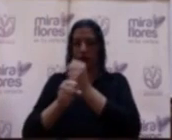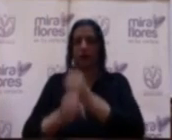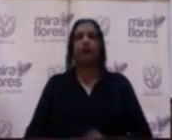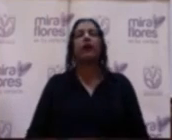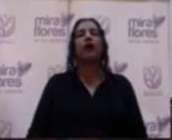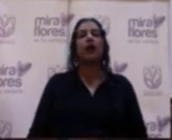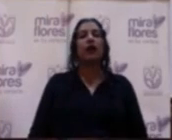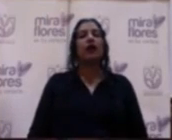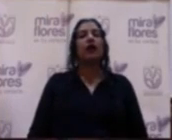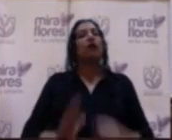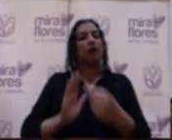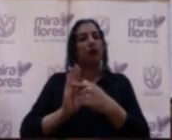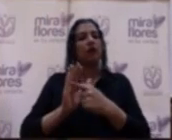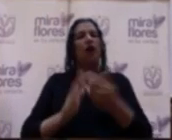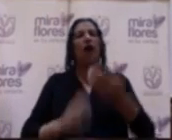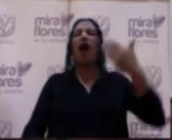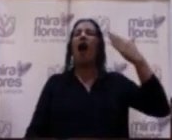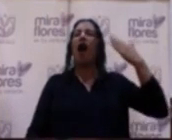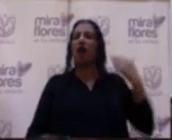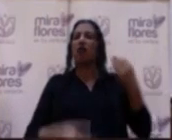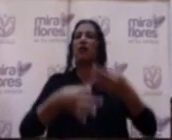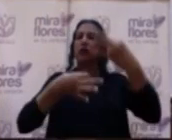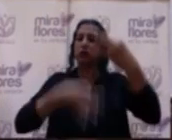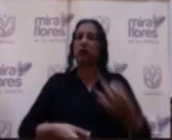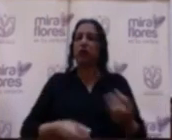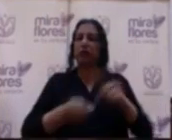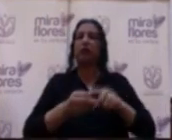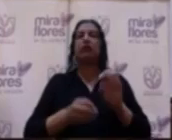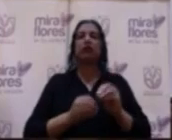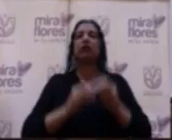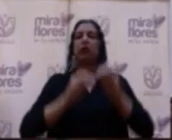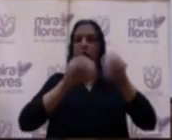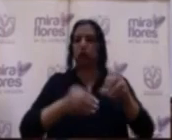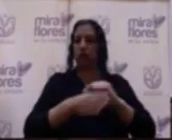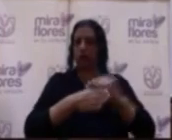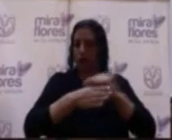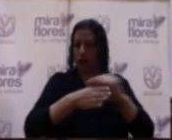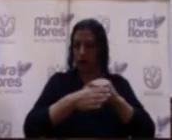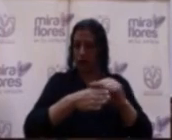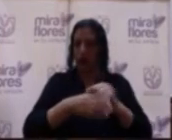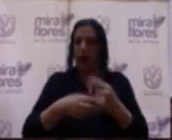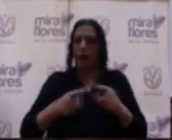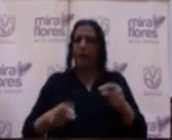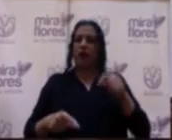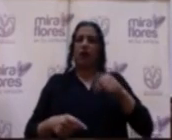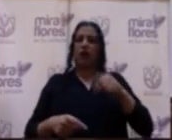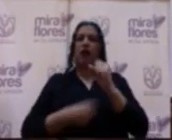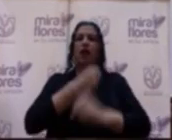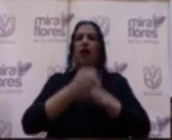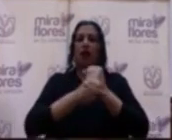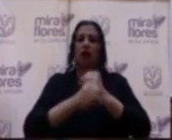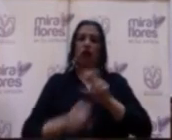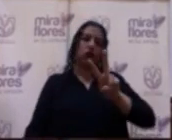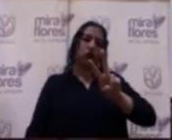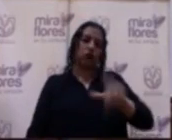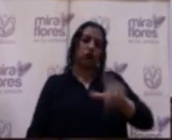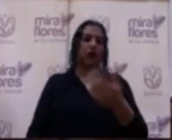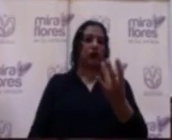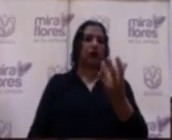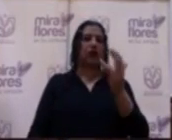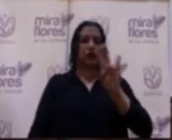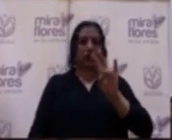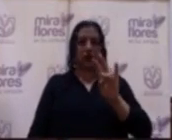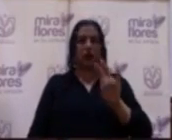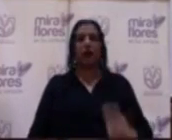se aplicó en anteriores presupuestos participativos. Pero en el del 2017, según me dieron las